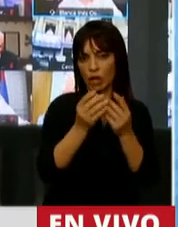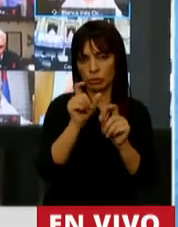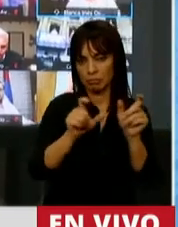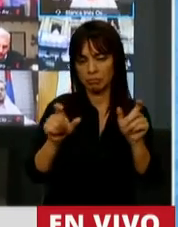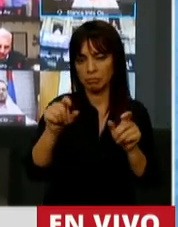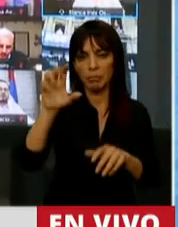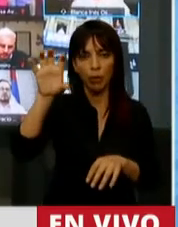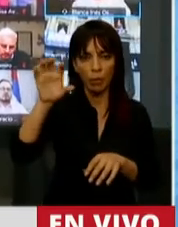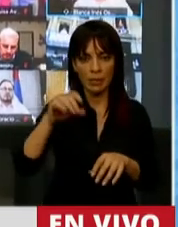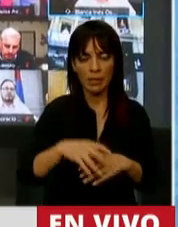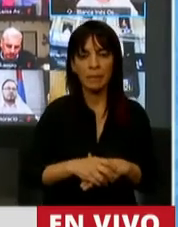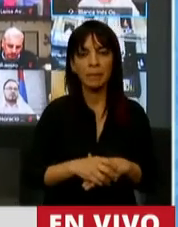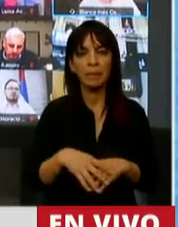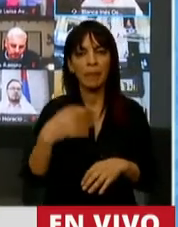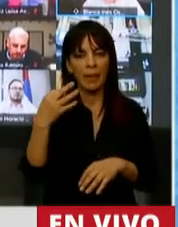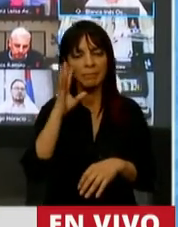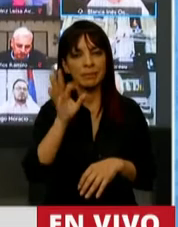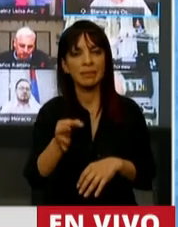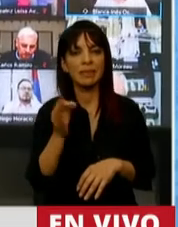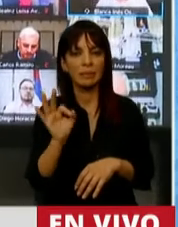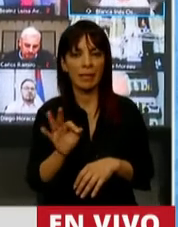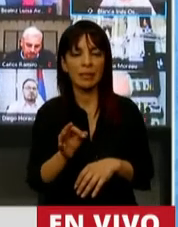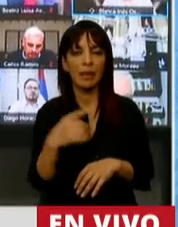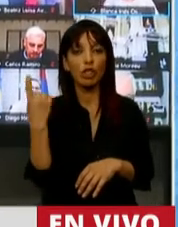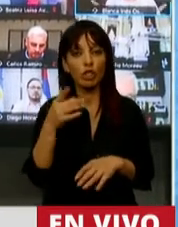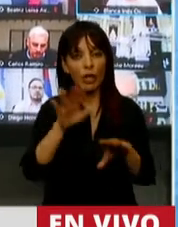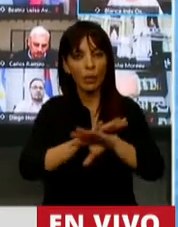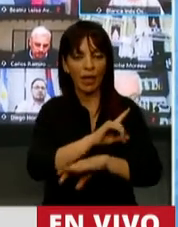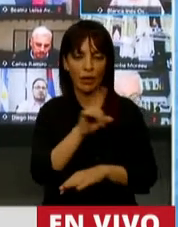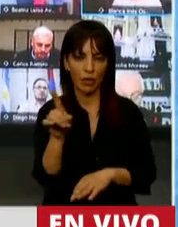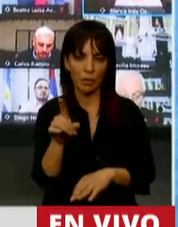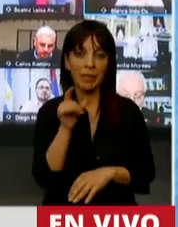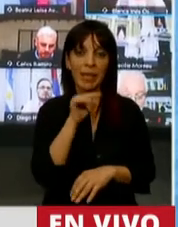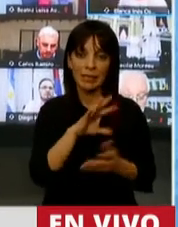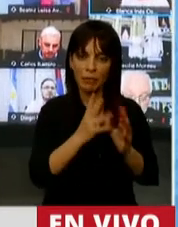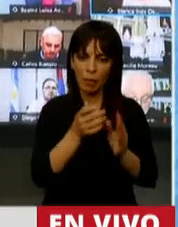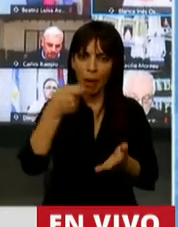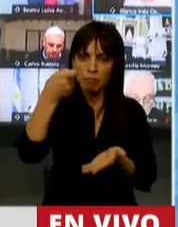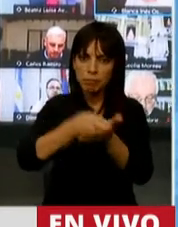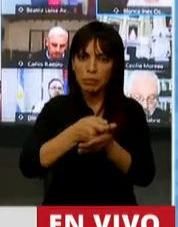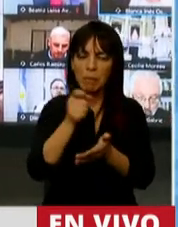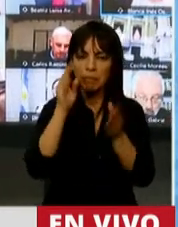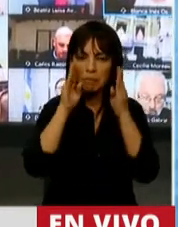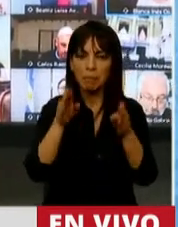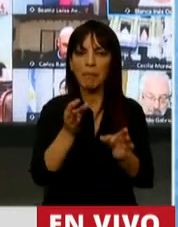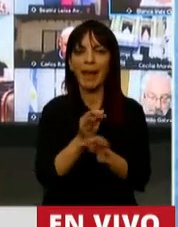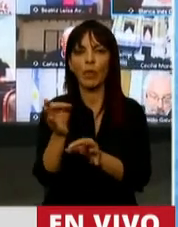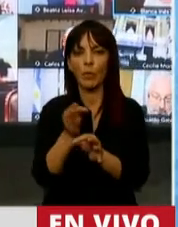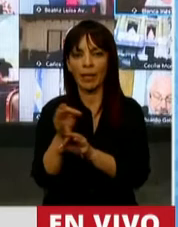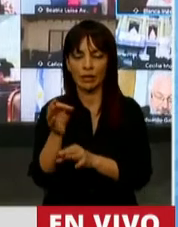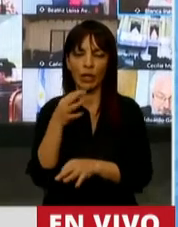provinciales van a dar cuenta de que no nos estamos equivocando y que esa apuesta fuerte para la educación